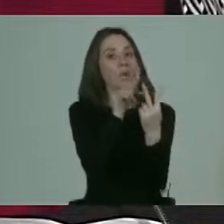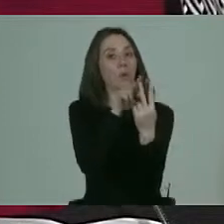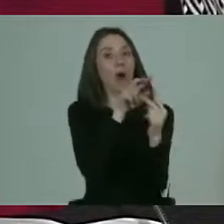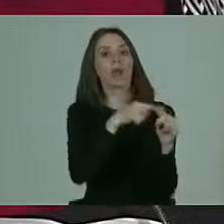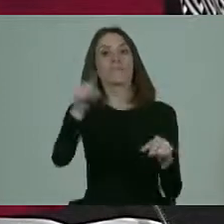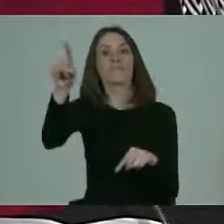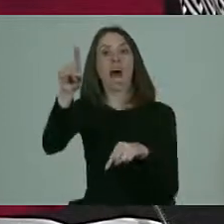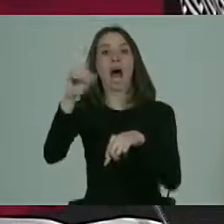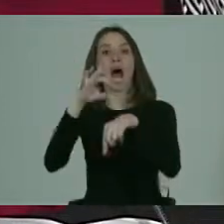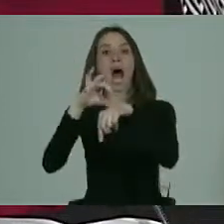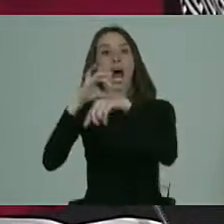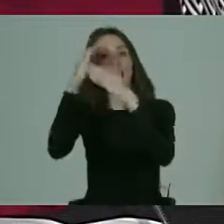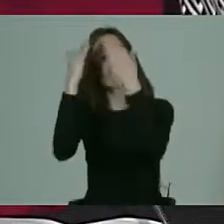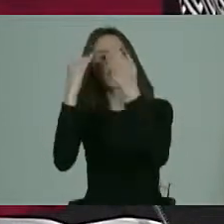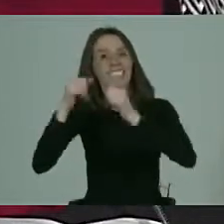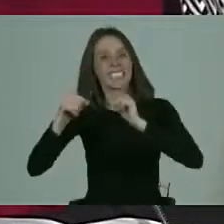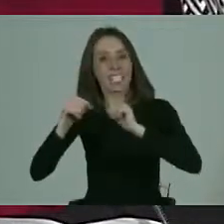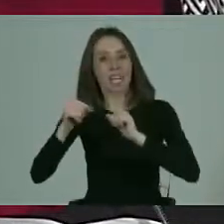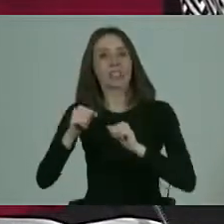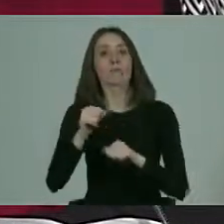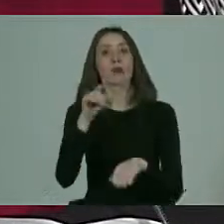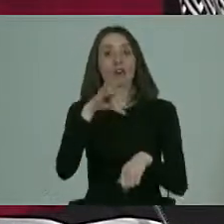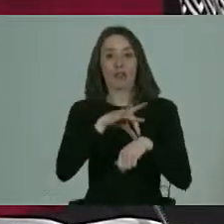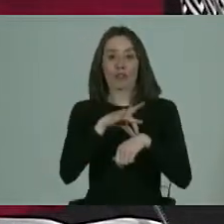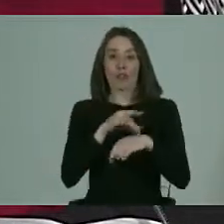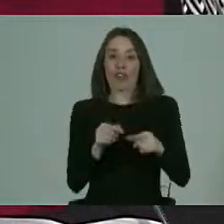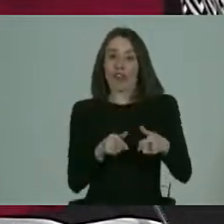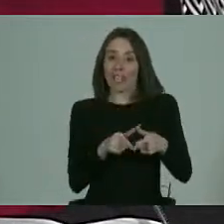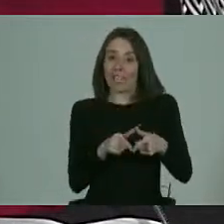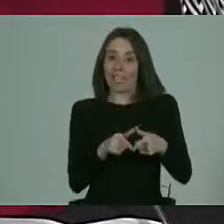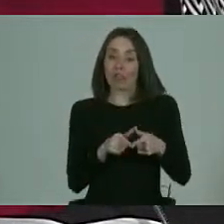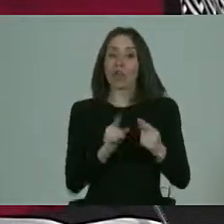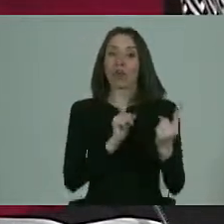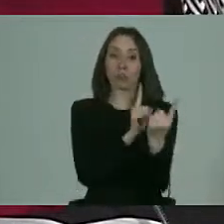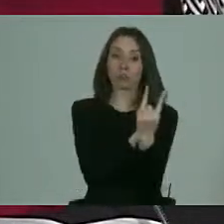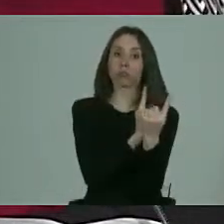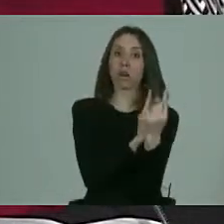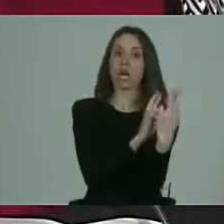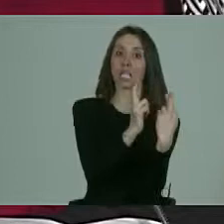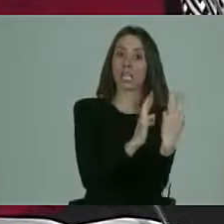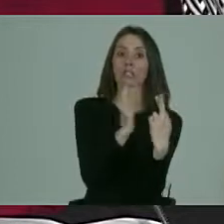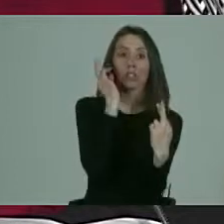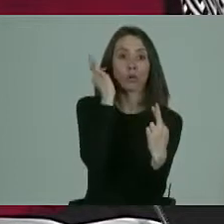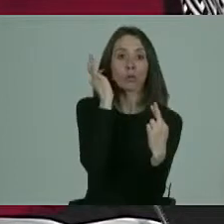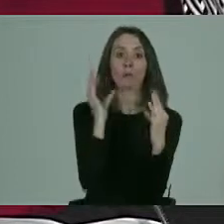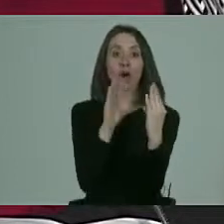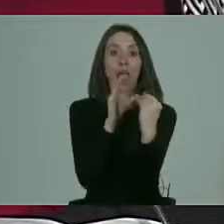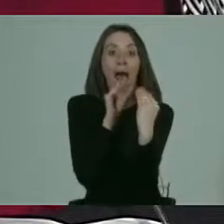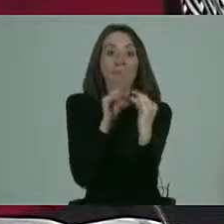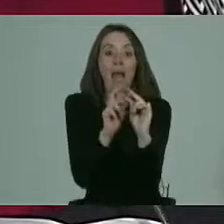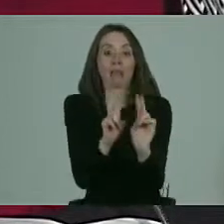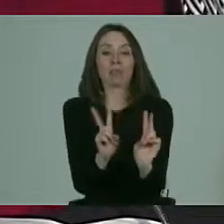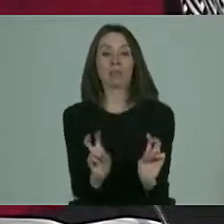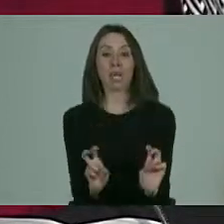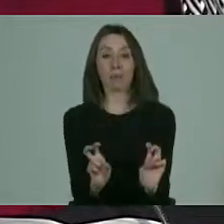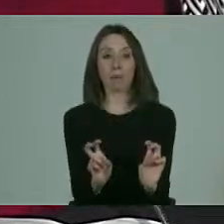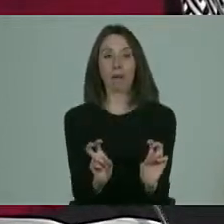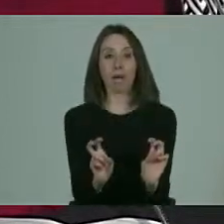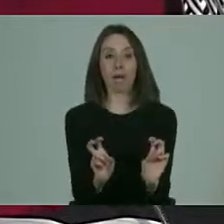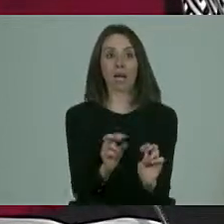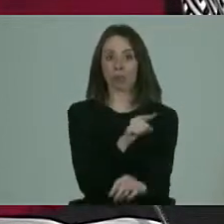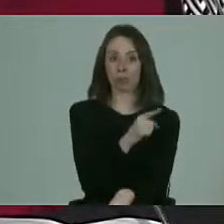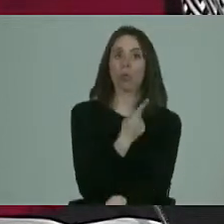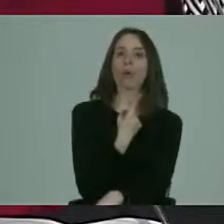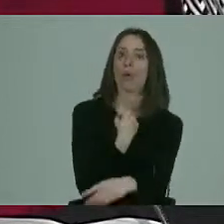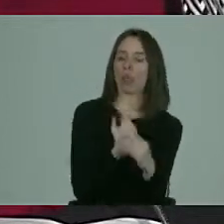el ginecólogo, en teoría, está como en contacto y en relación continua con la mujer, tocar el tema sobre si